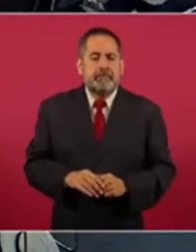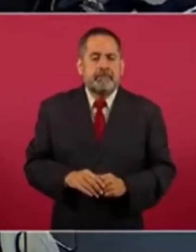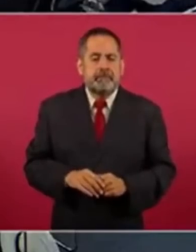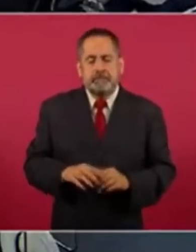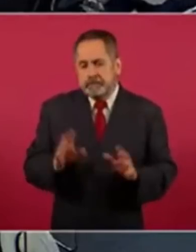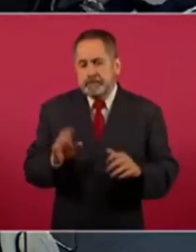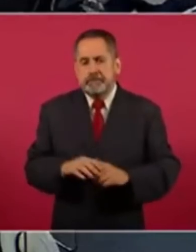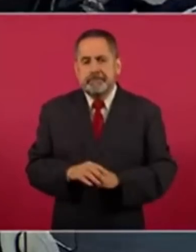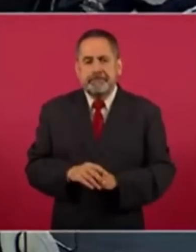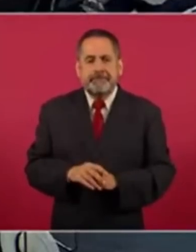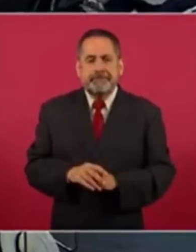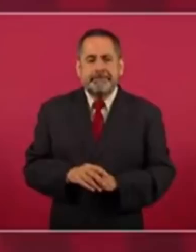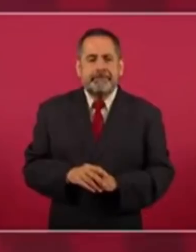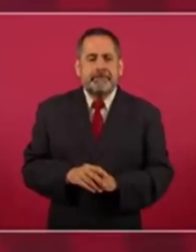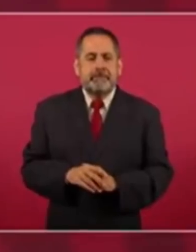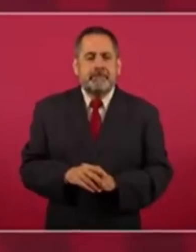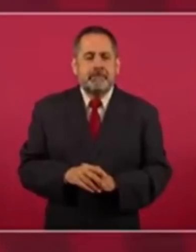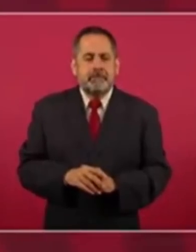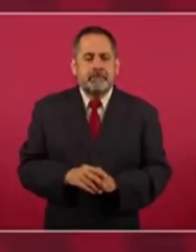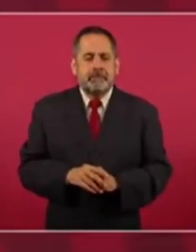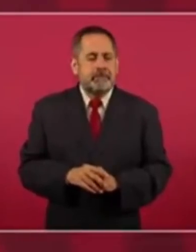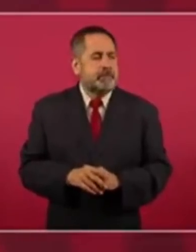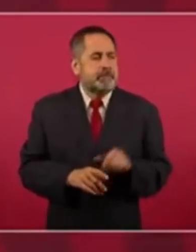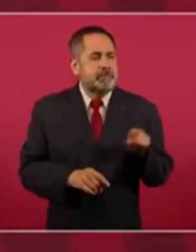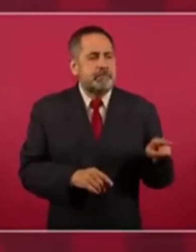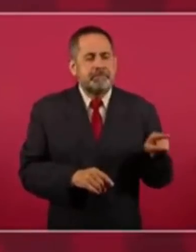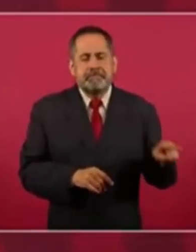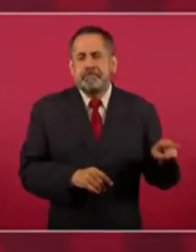Pero es un